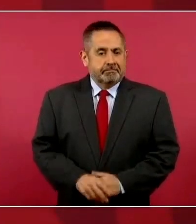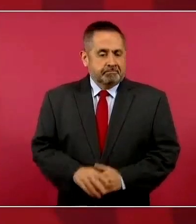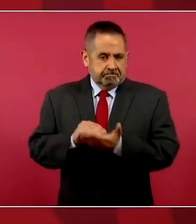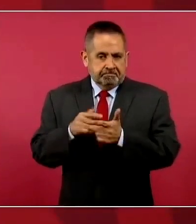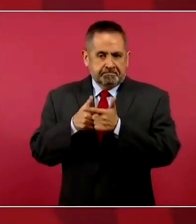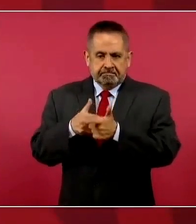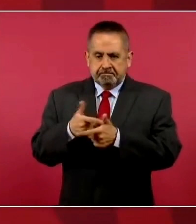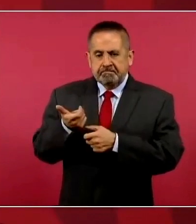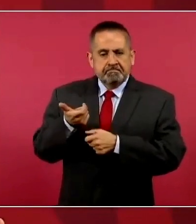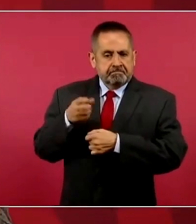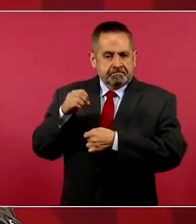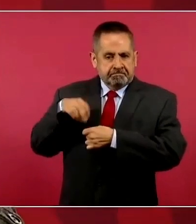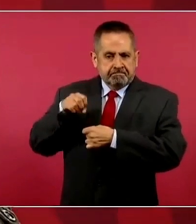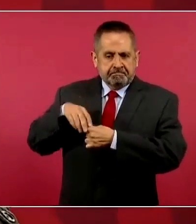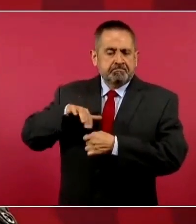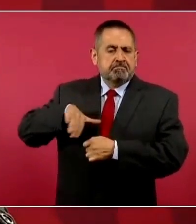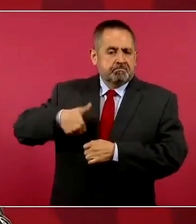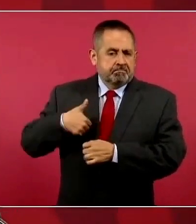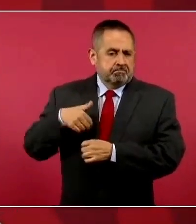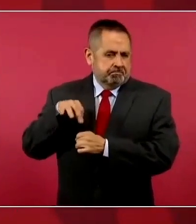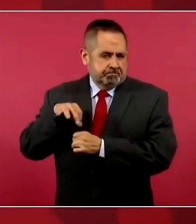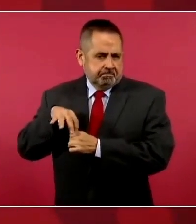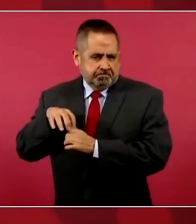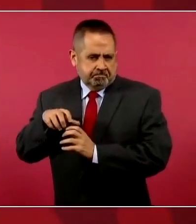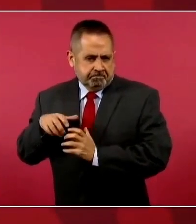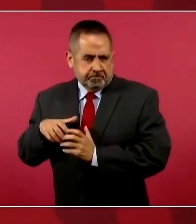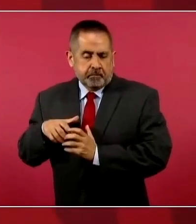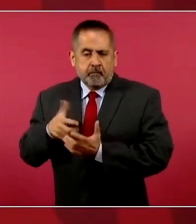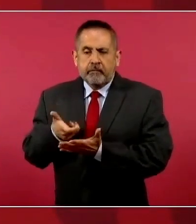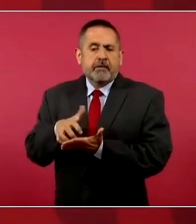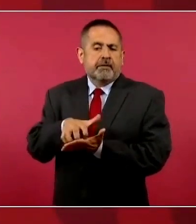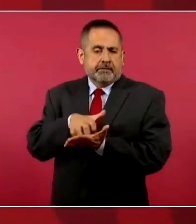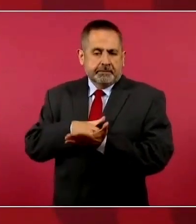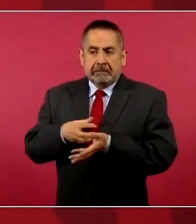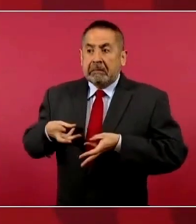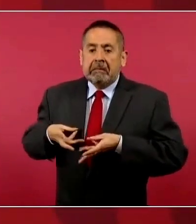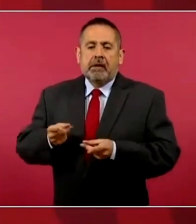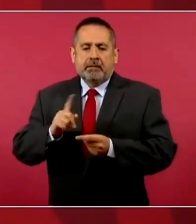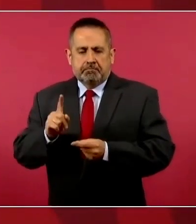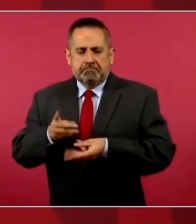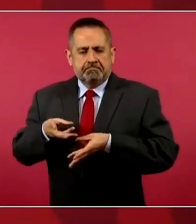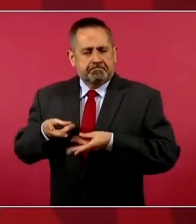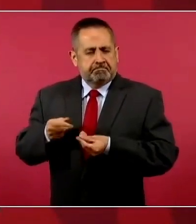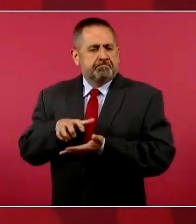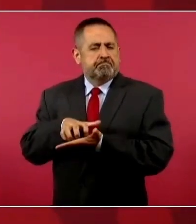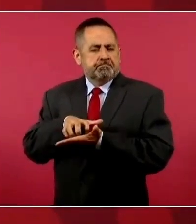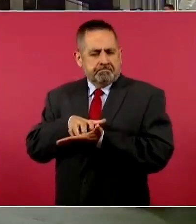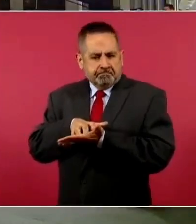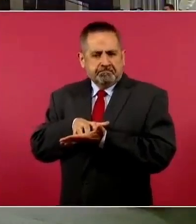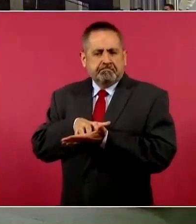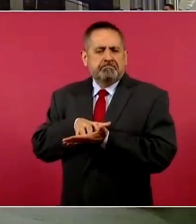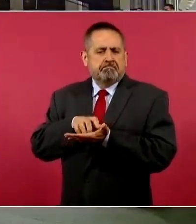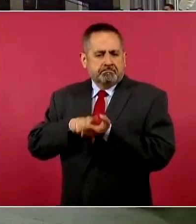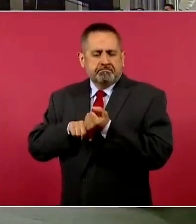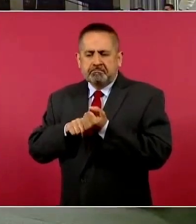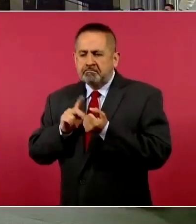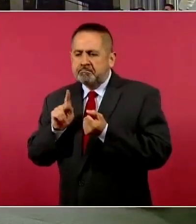y actuando con austeridad republicana. Gracias, presidente.